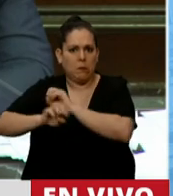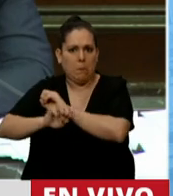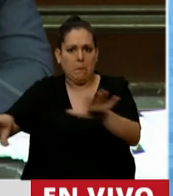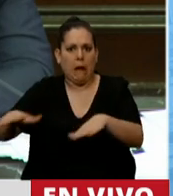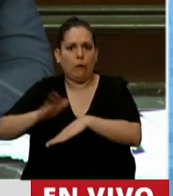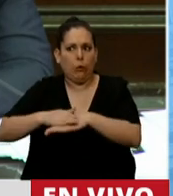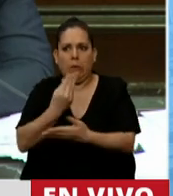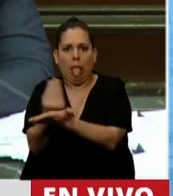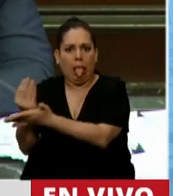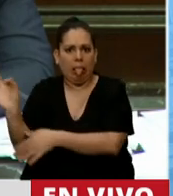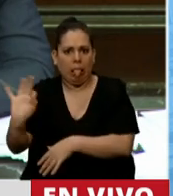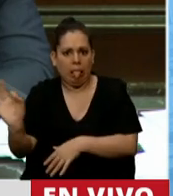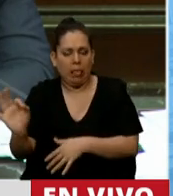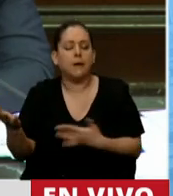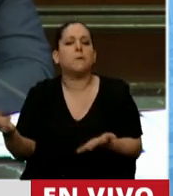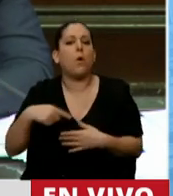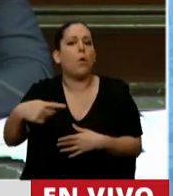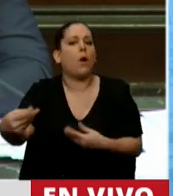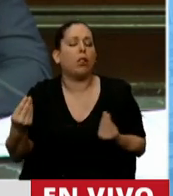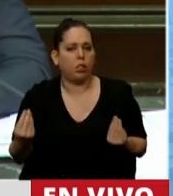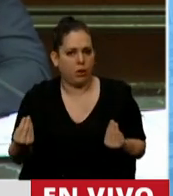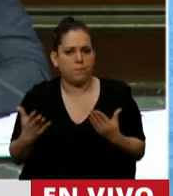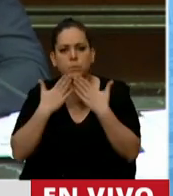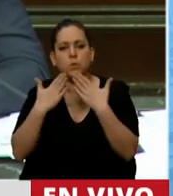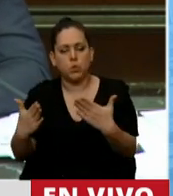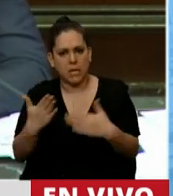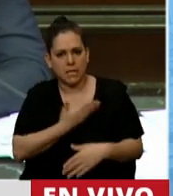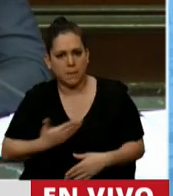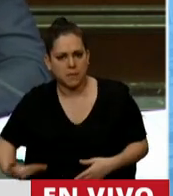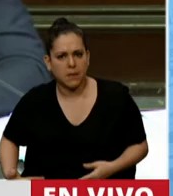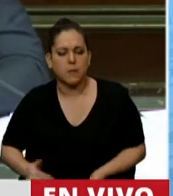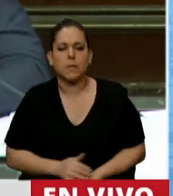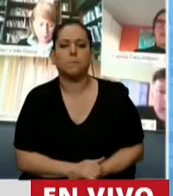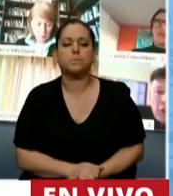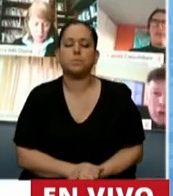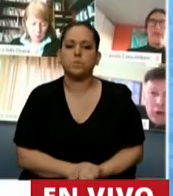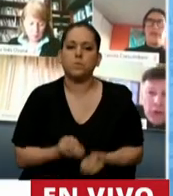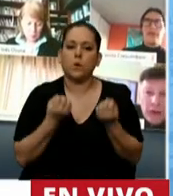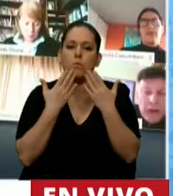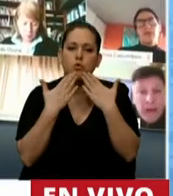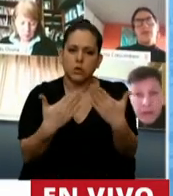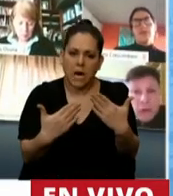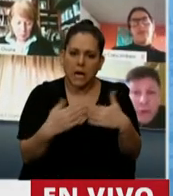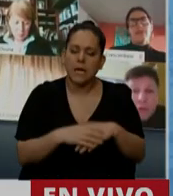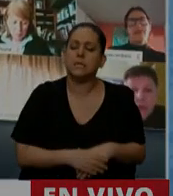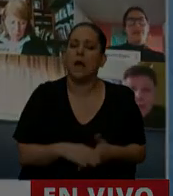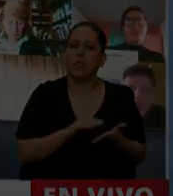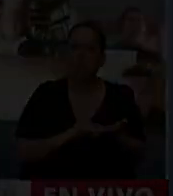o de un ineficiente funcionamiento. Muchas gracias, Presidente. Muchísimas gracias, Diputado Toneli.